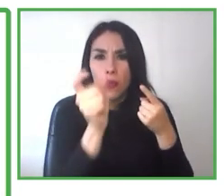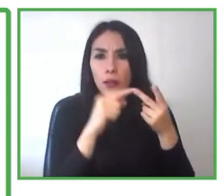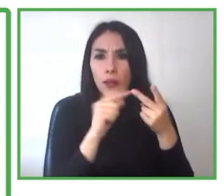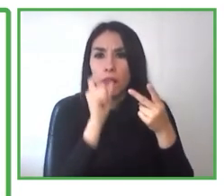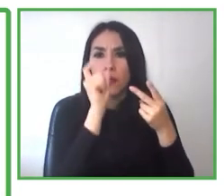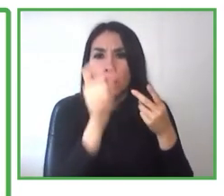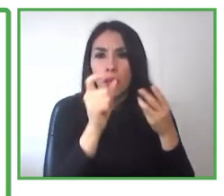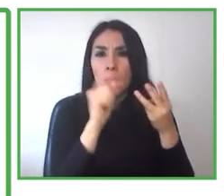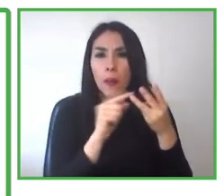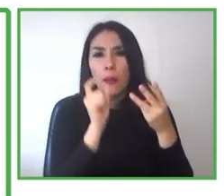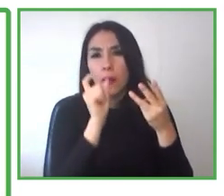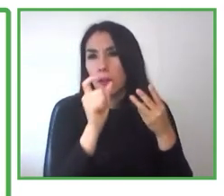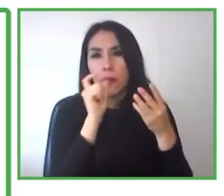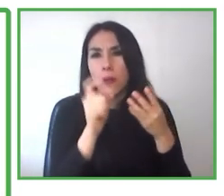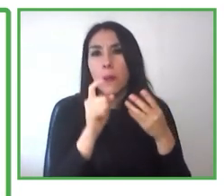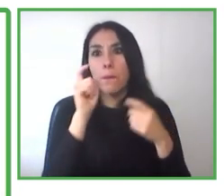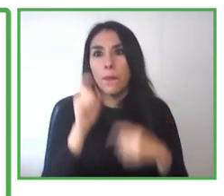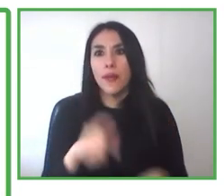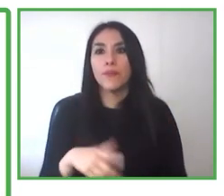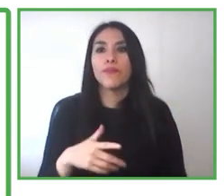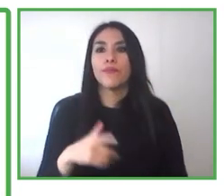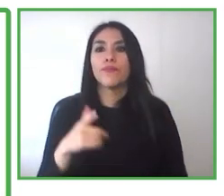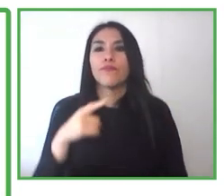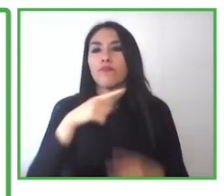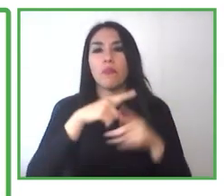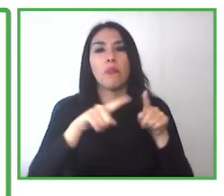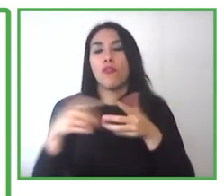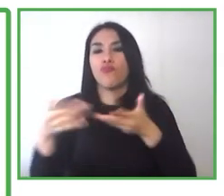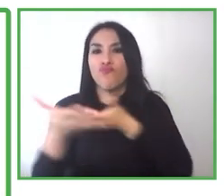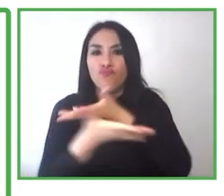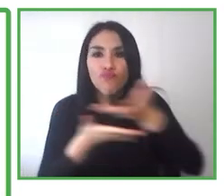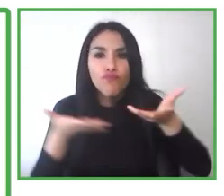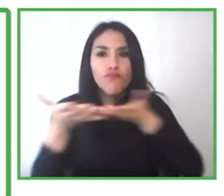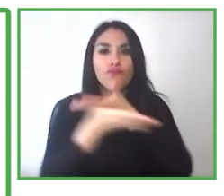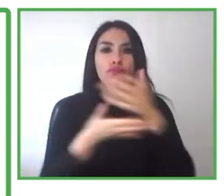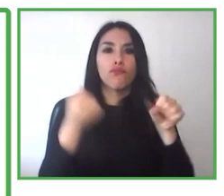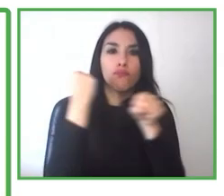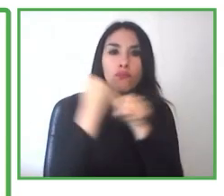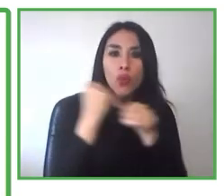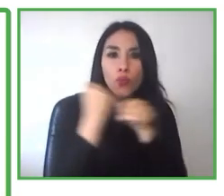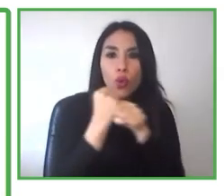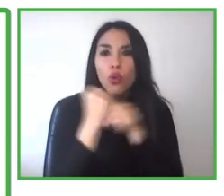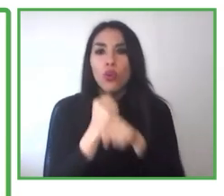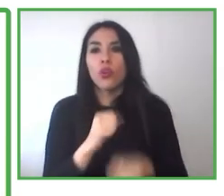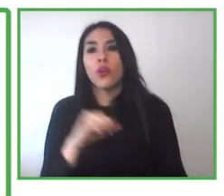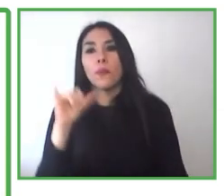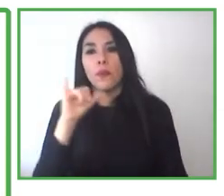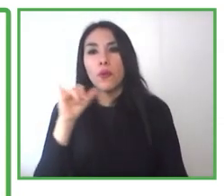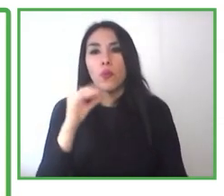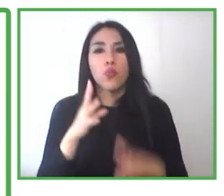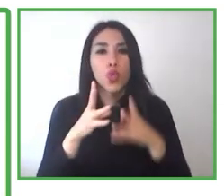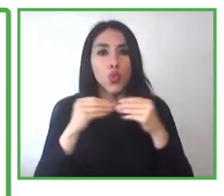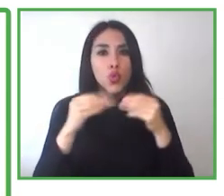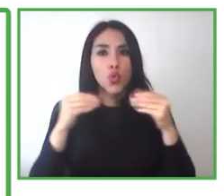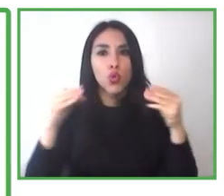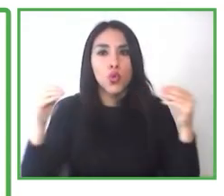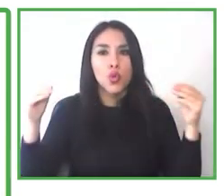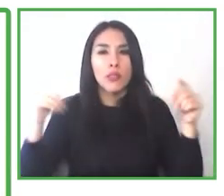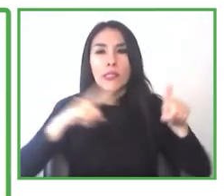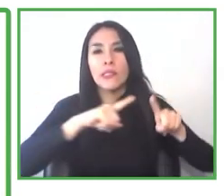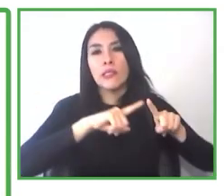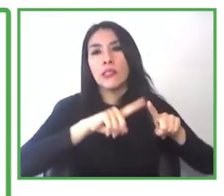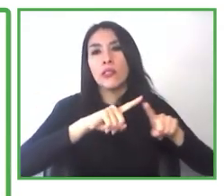trabajadores, etc. Hay un sinfín de variables y yo creo que ustedes son los expertos y eso es lo que conoceremos más